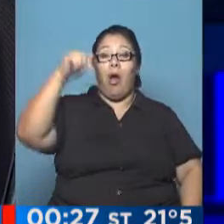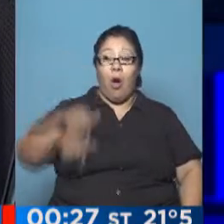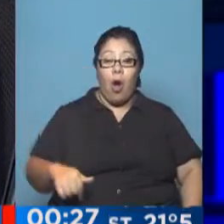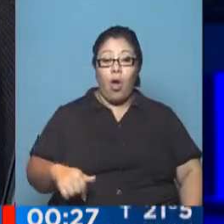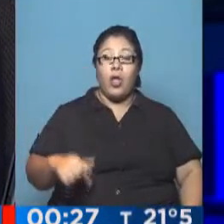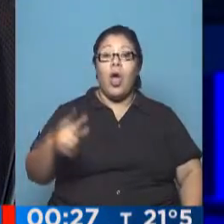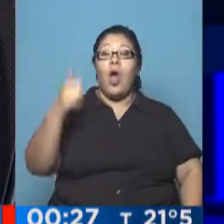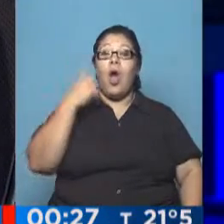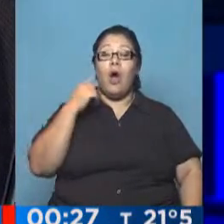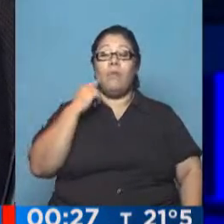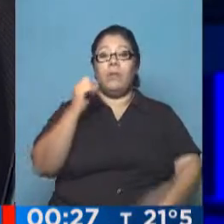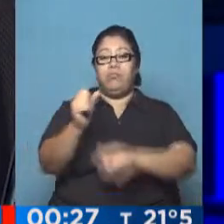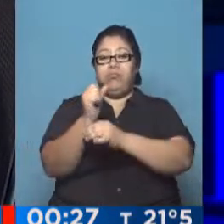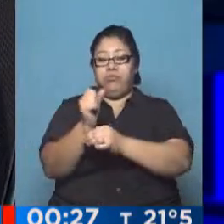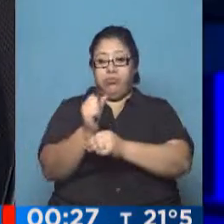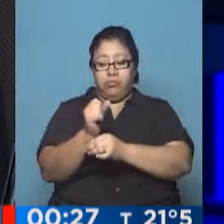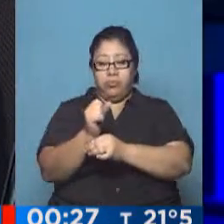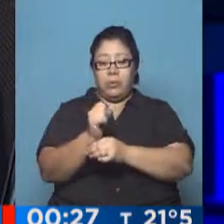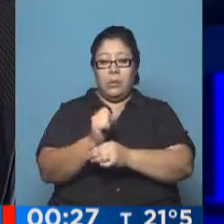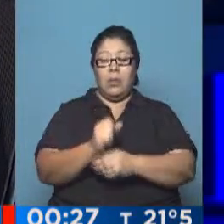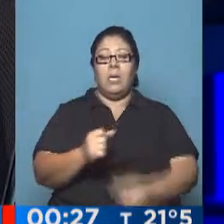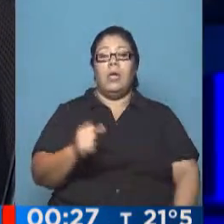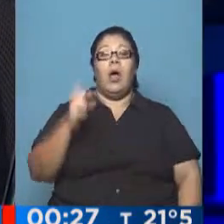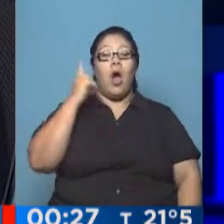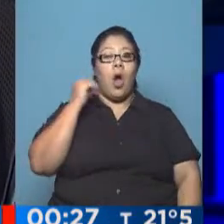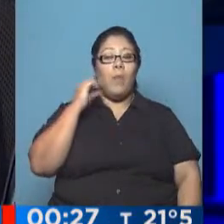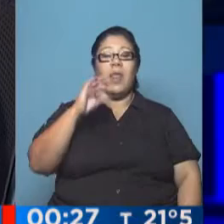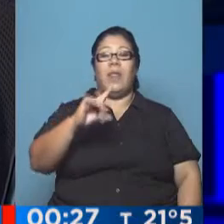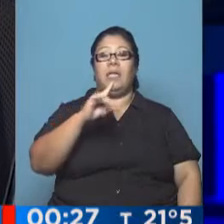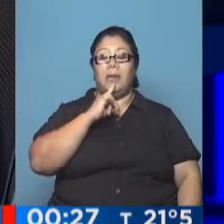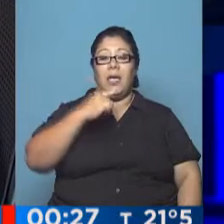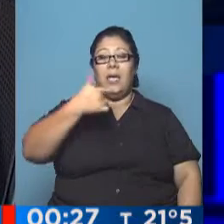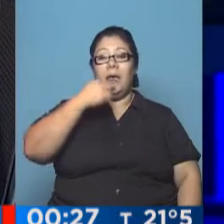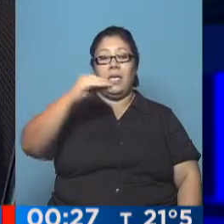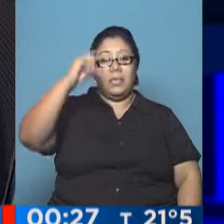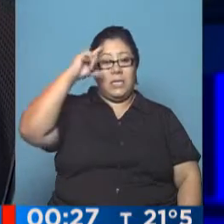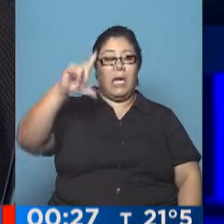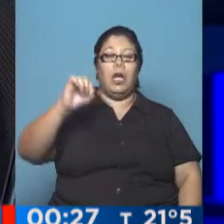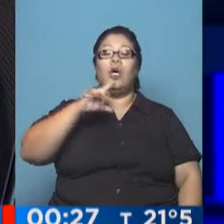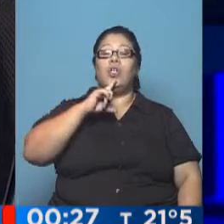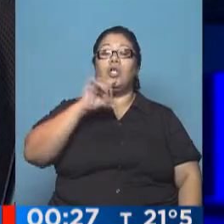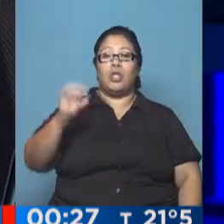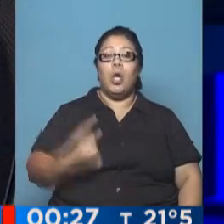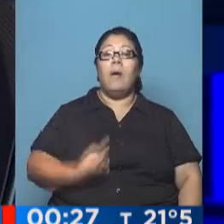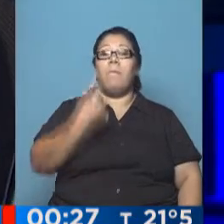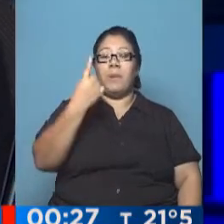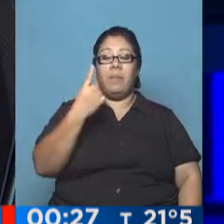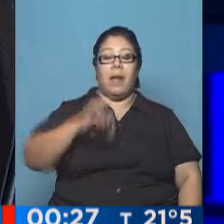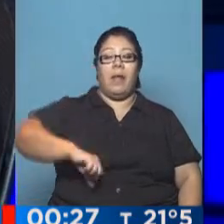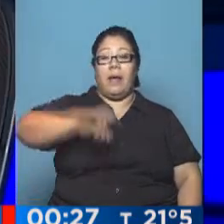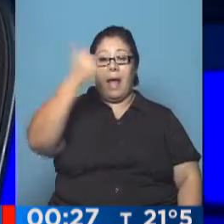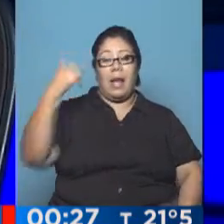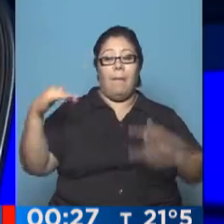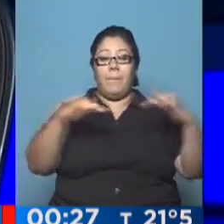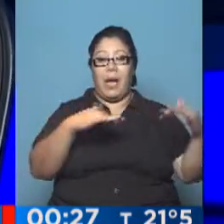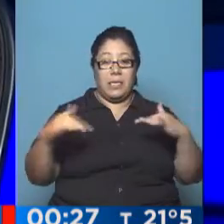un ídolo para el conjunto Genaiza. Guillermo Barros, Esqueloto, nuevo entrenador de Boca que ha conseguido su primera victoria como DT del conjunto Genaiza. Y esto